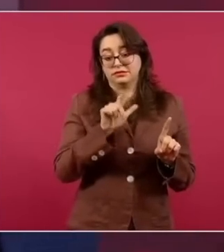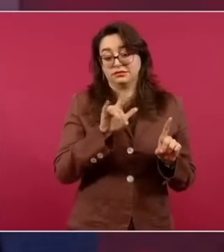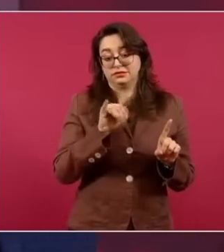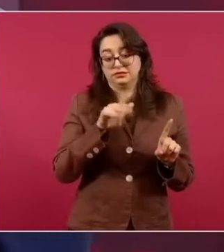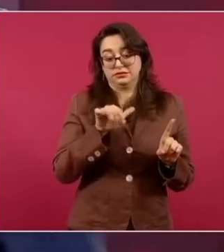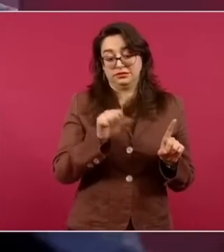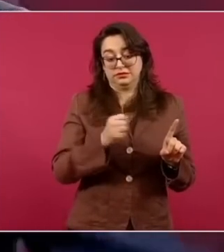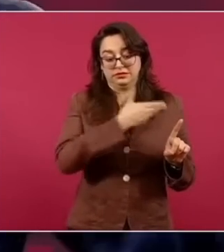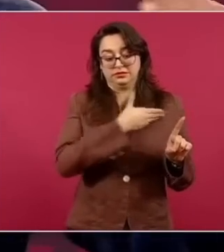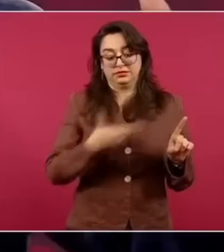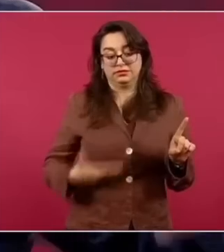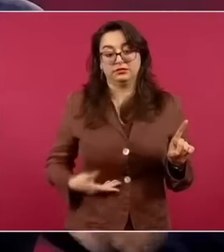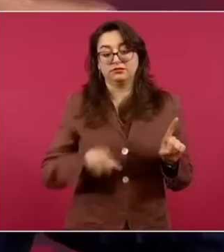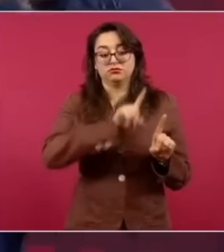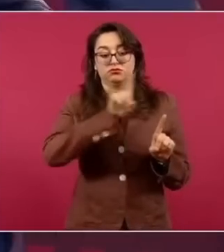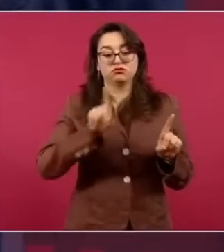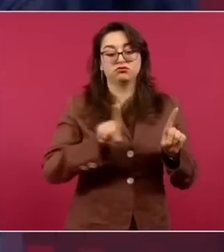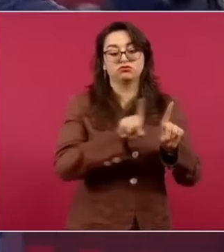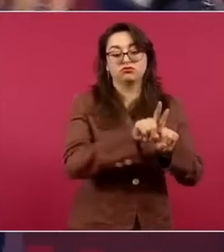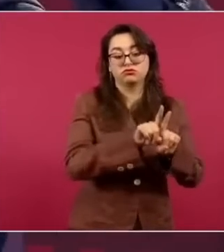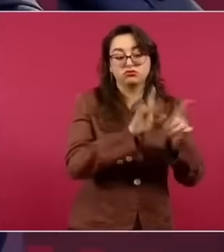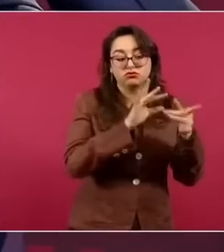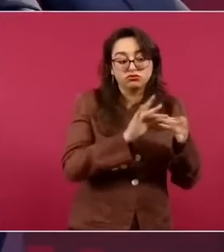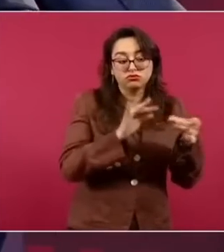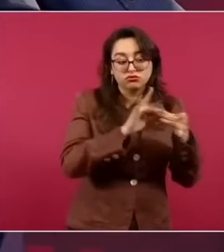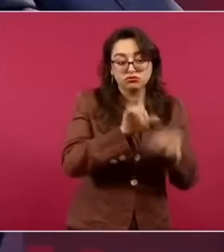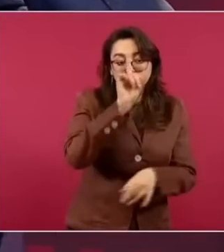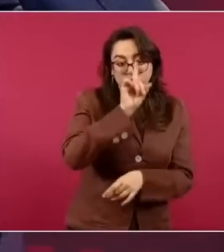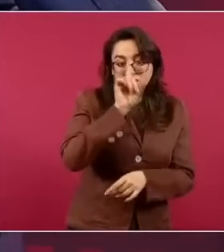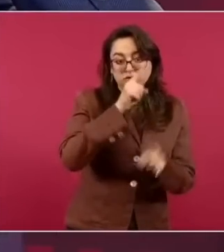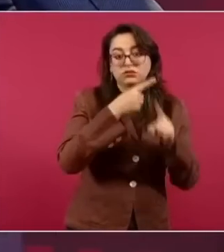y luego uno de los hijos